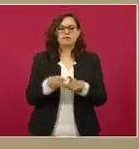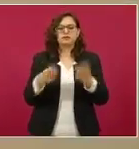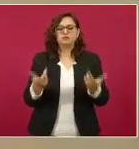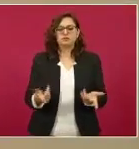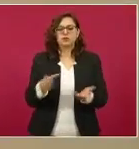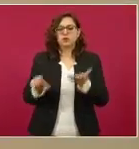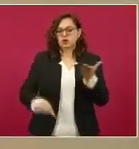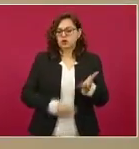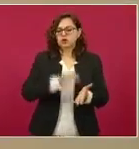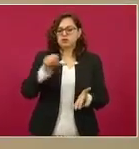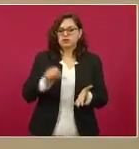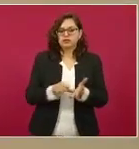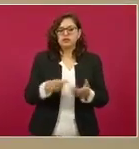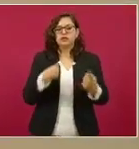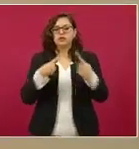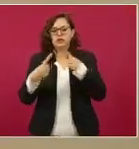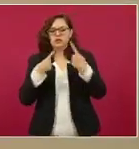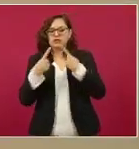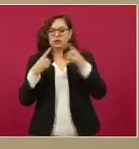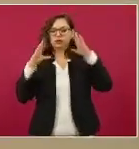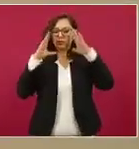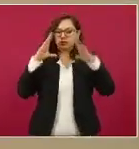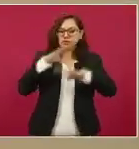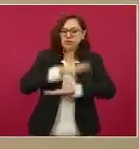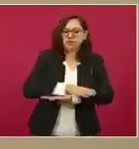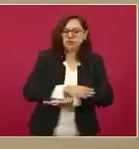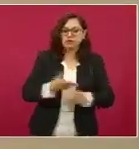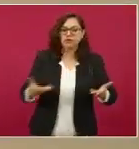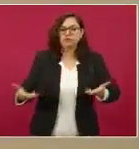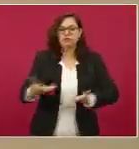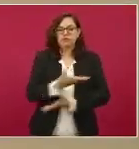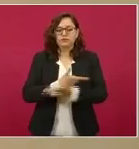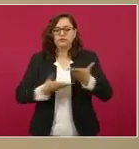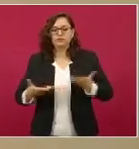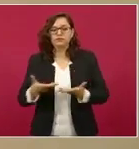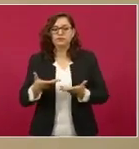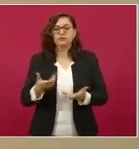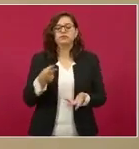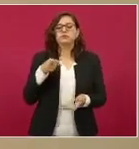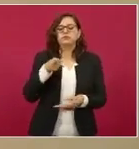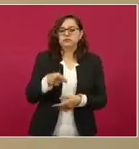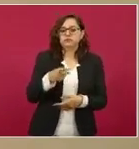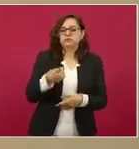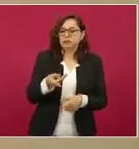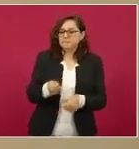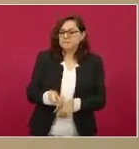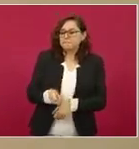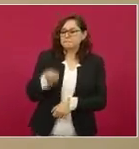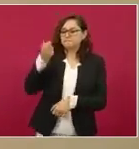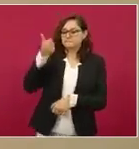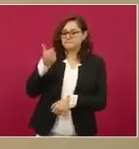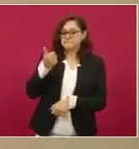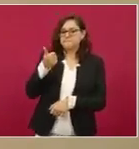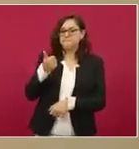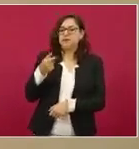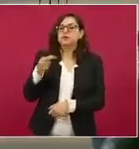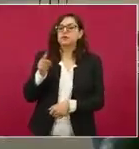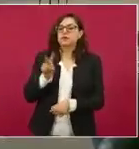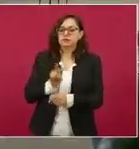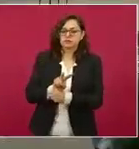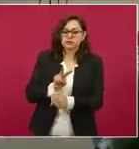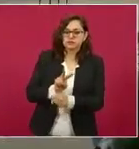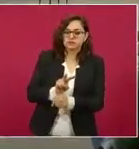Registro Laboral, que es esta nueva institución vigilante de los procesos democráticos que se crea a partir de la reforma